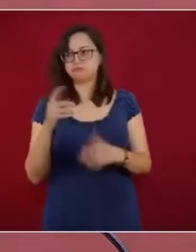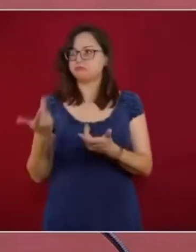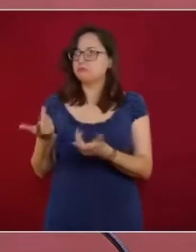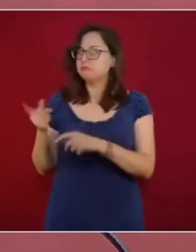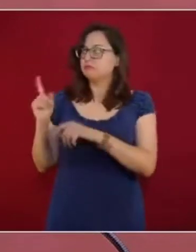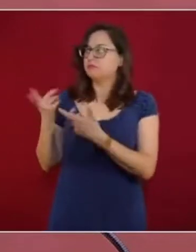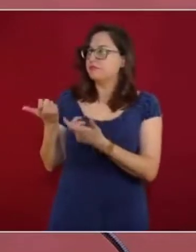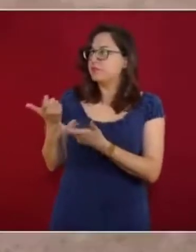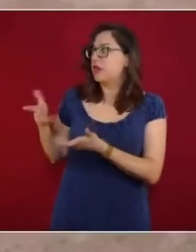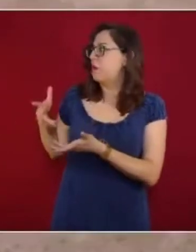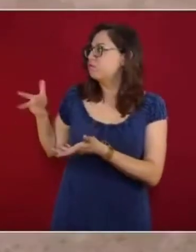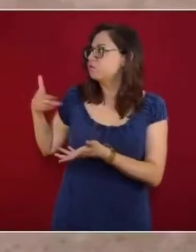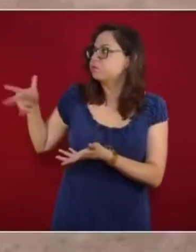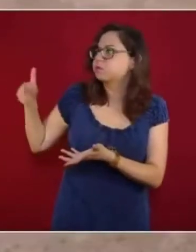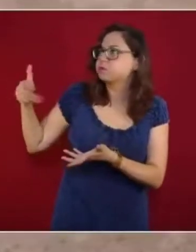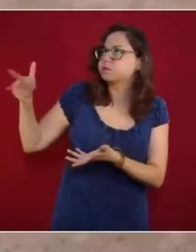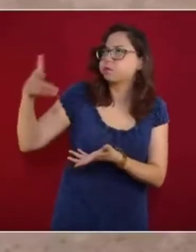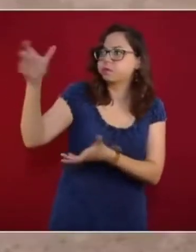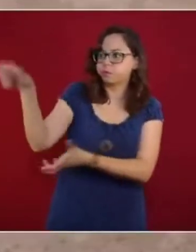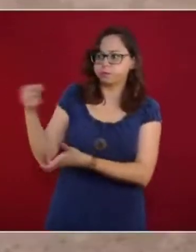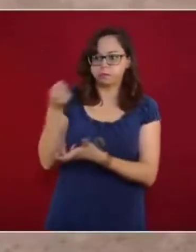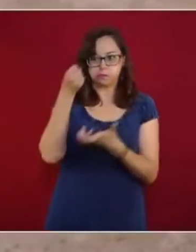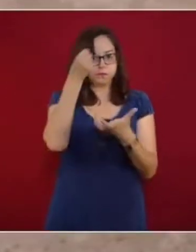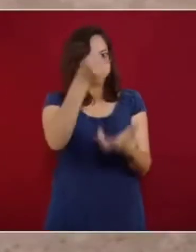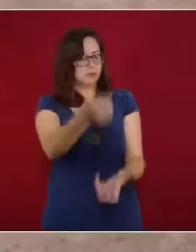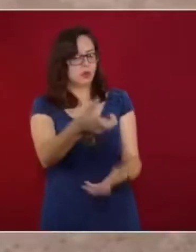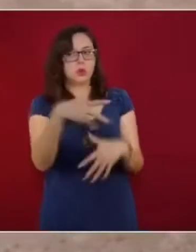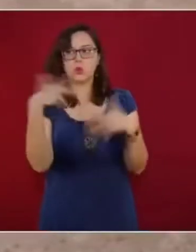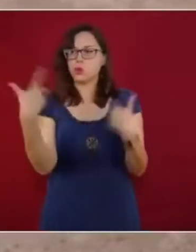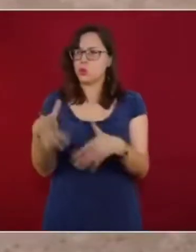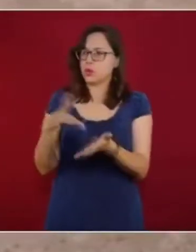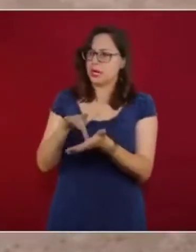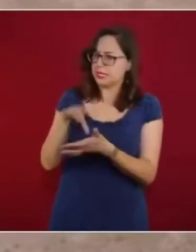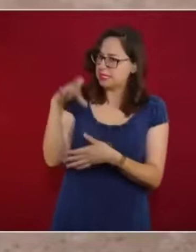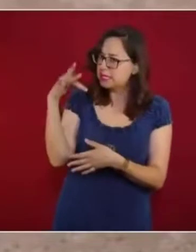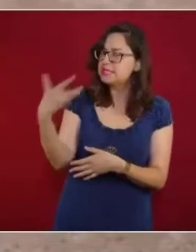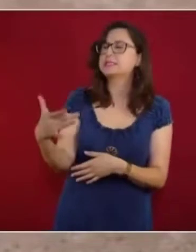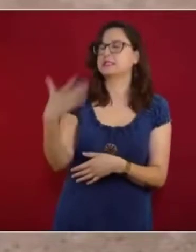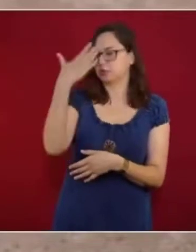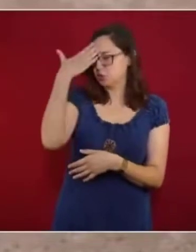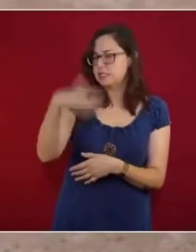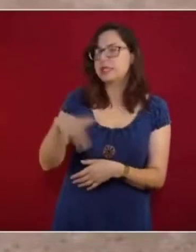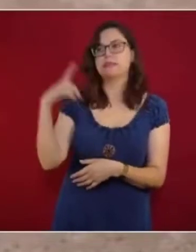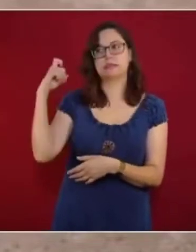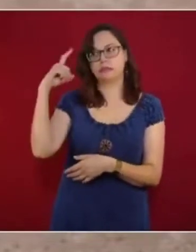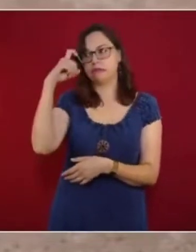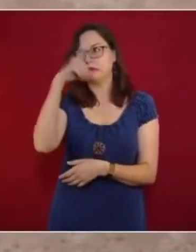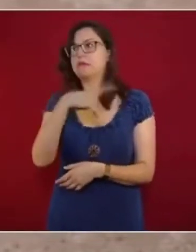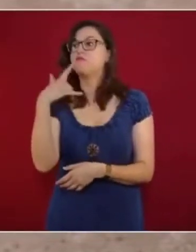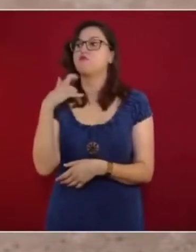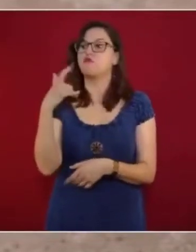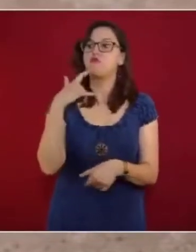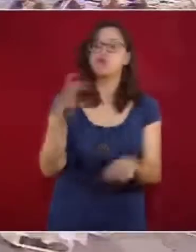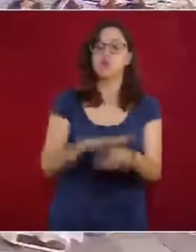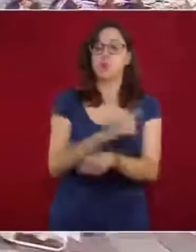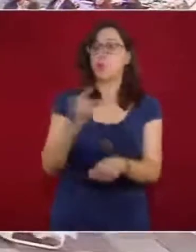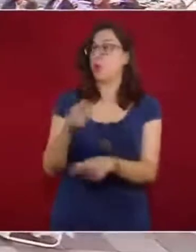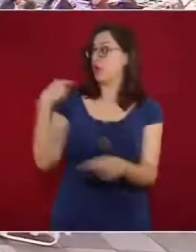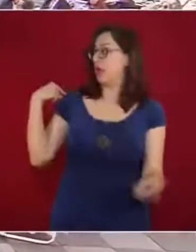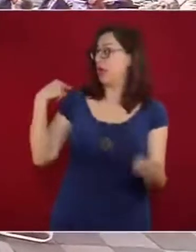recortes. Sabemos que en medio de una pandemia, con todo lo que se hizo, y que también agradezco mucho, porque fuimos el tercer